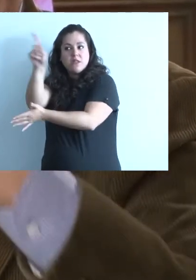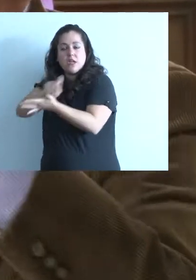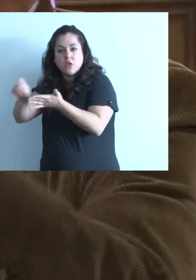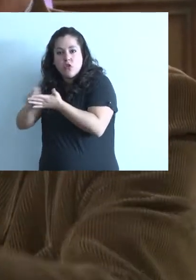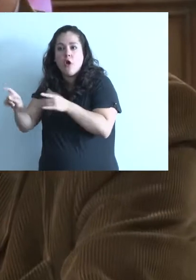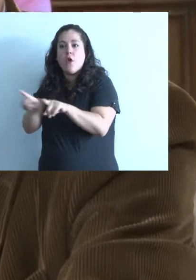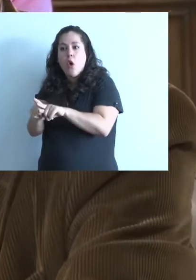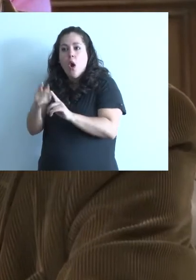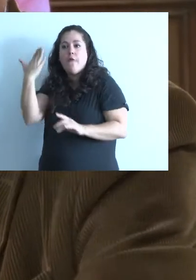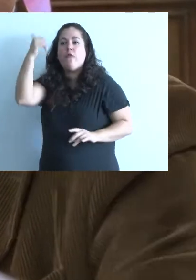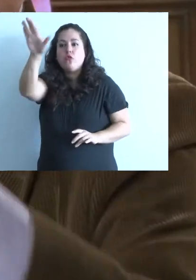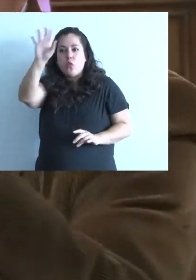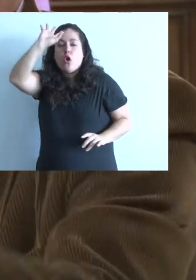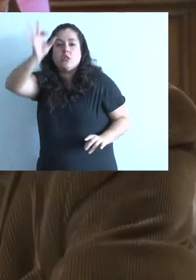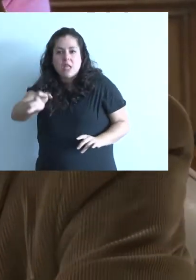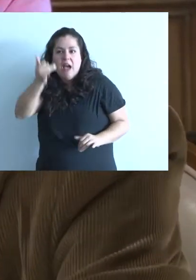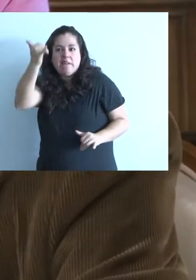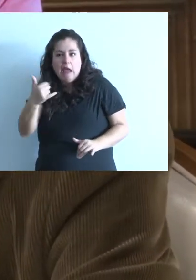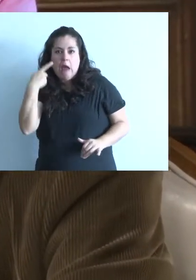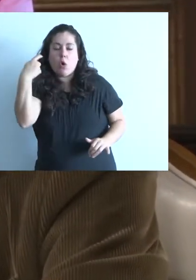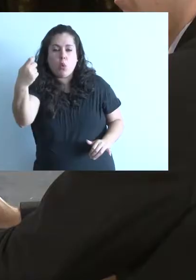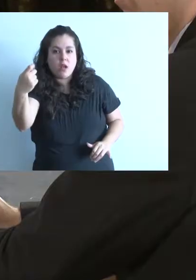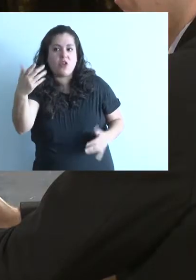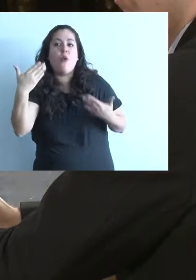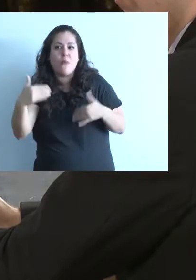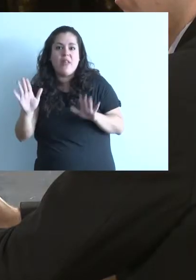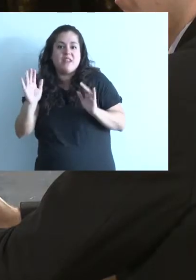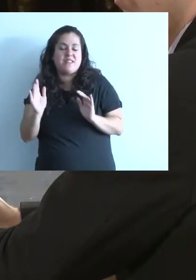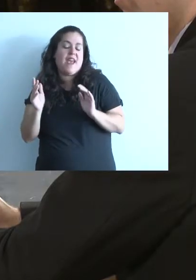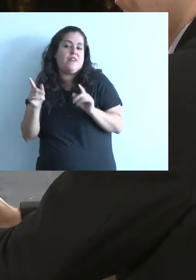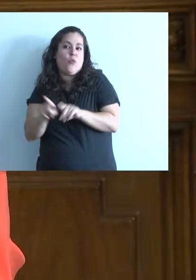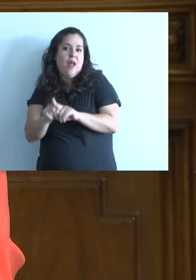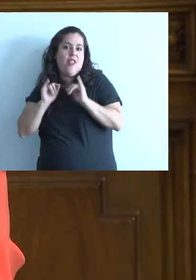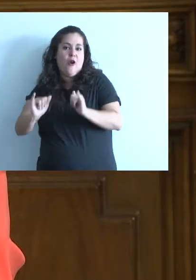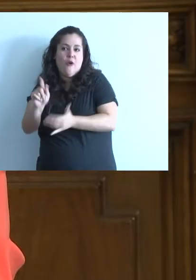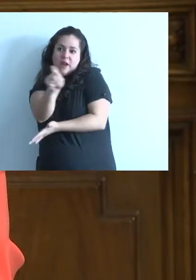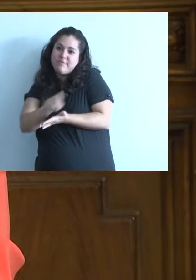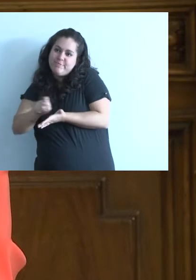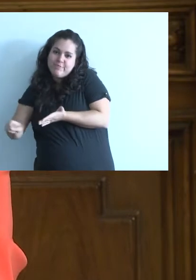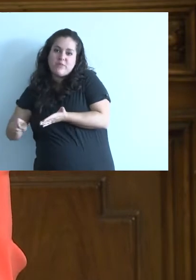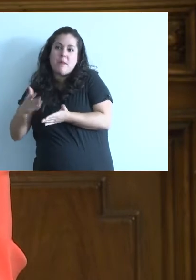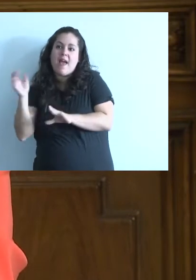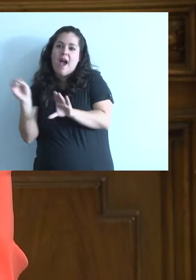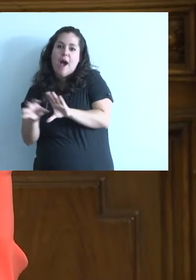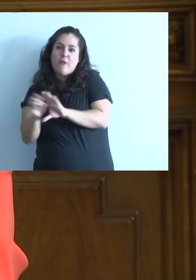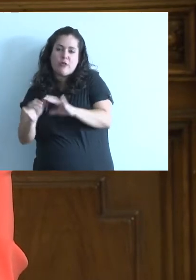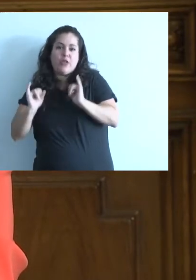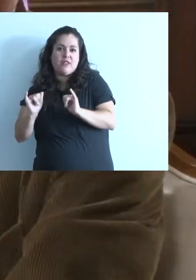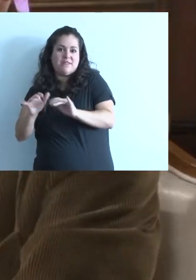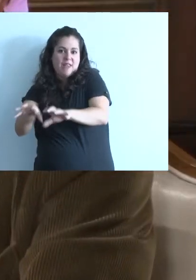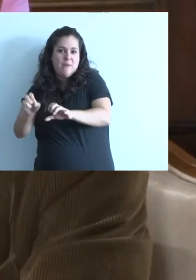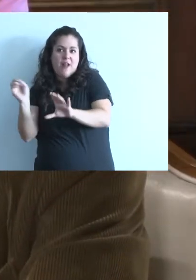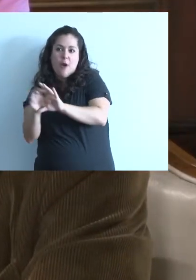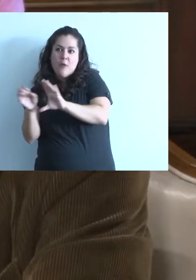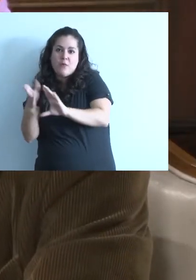tienen un horizonte jubilatorio a lo largo de su vida, pueden entonces dedicarse con más fruición. hacer sus aportes también.